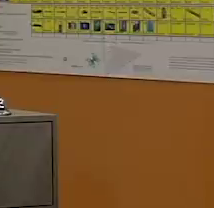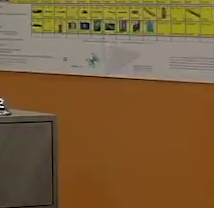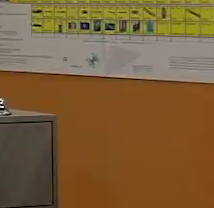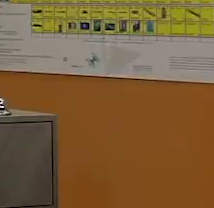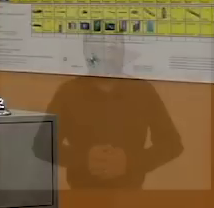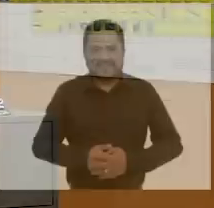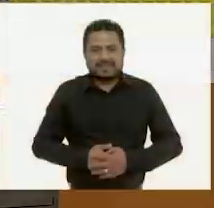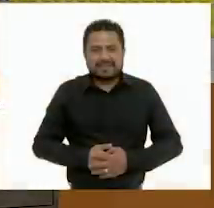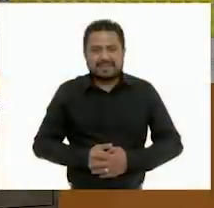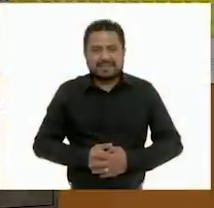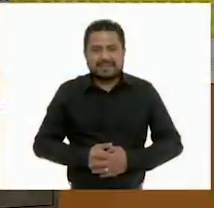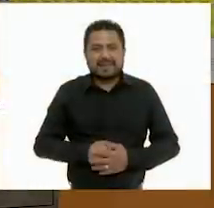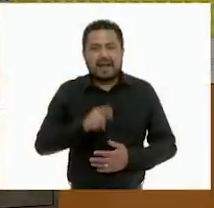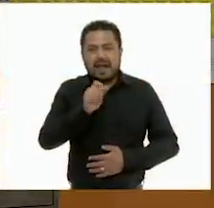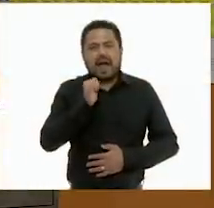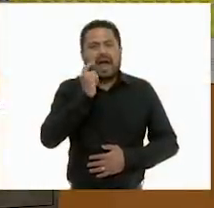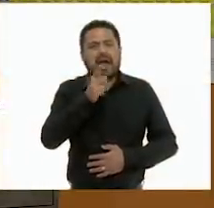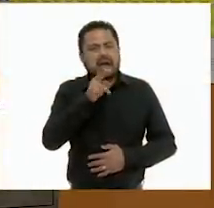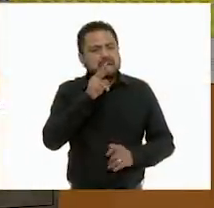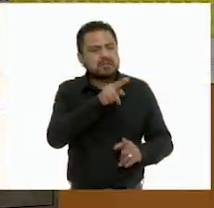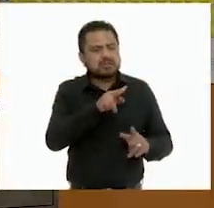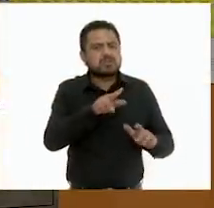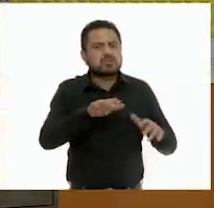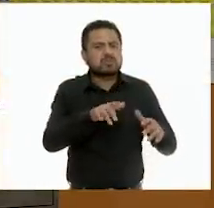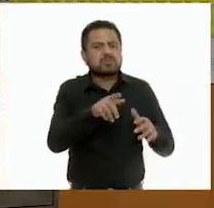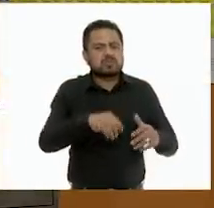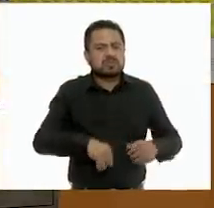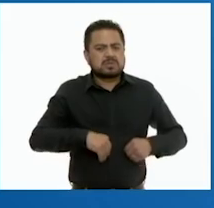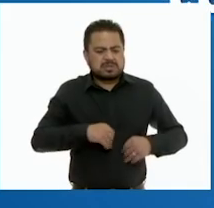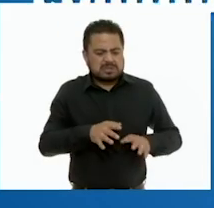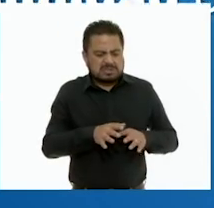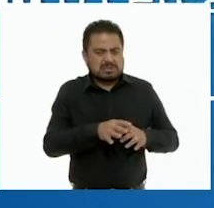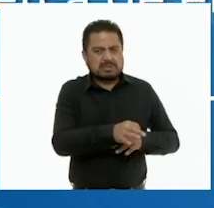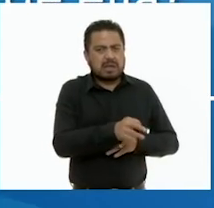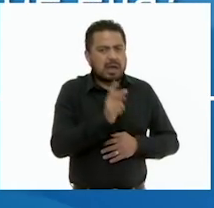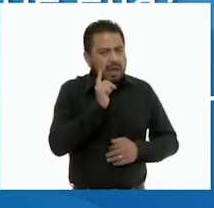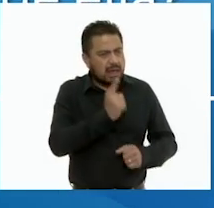¿Has visto algo así en tu comunidad o cerca de ella?